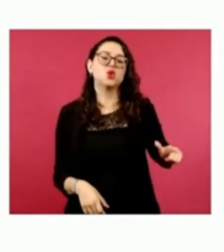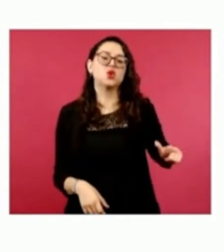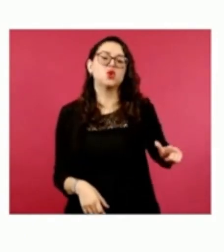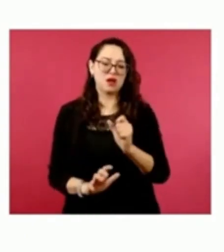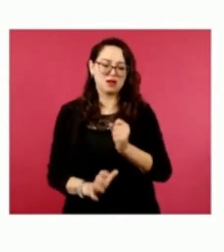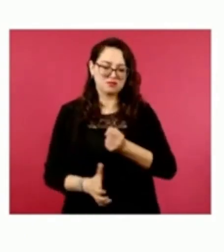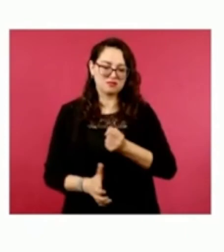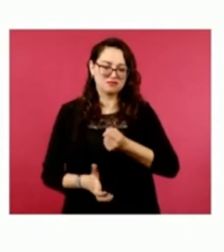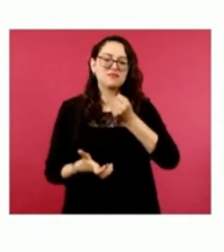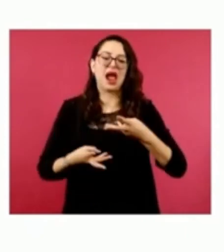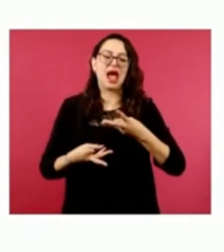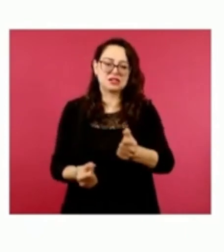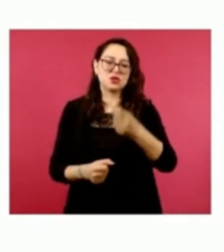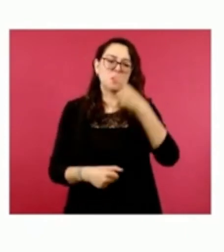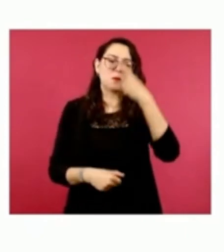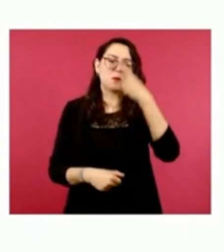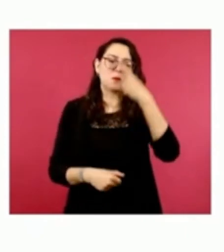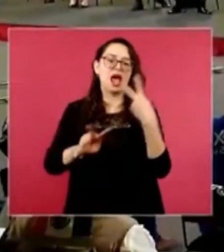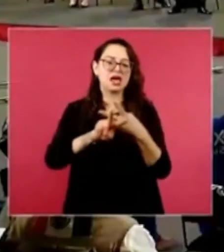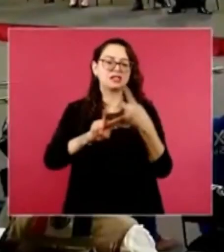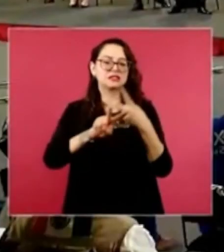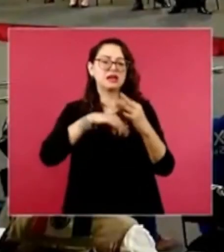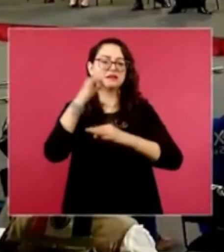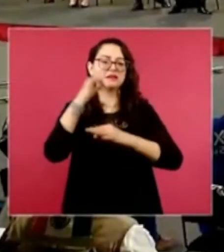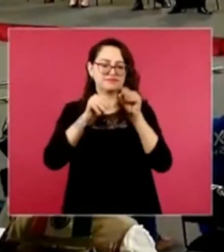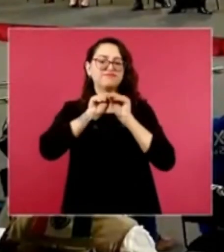pesos para financiar esta campaña de mentiras.